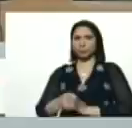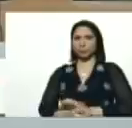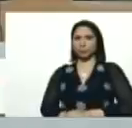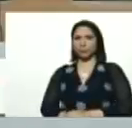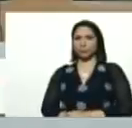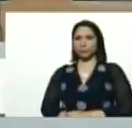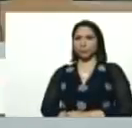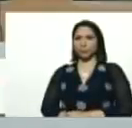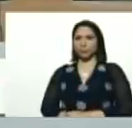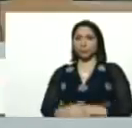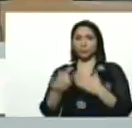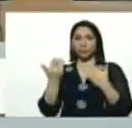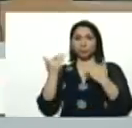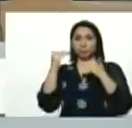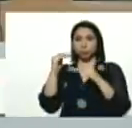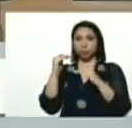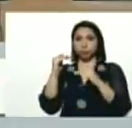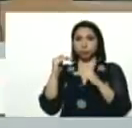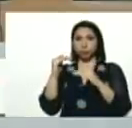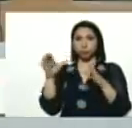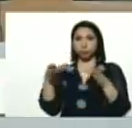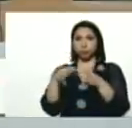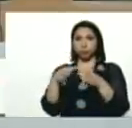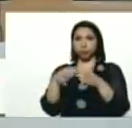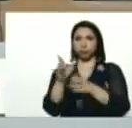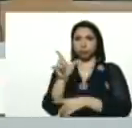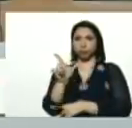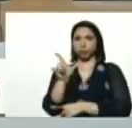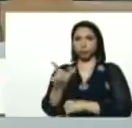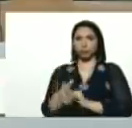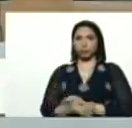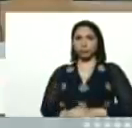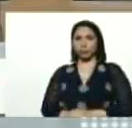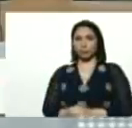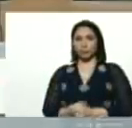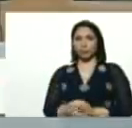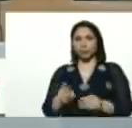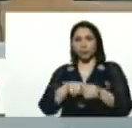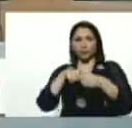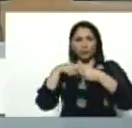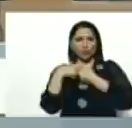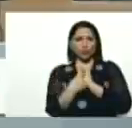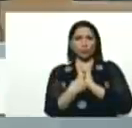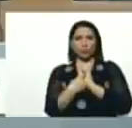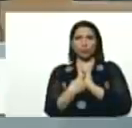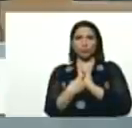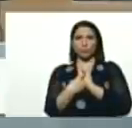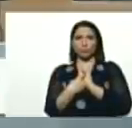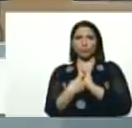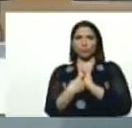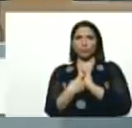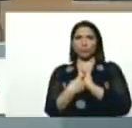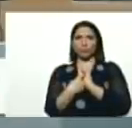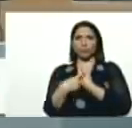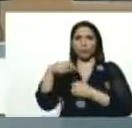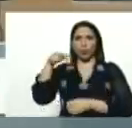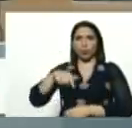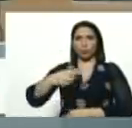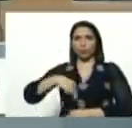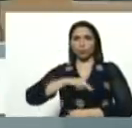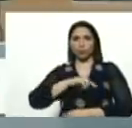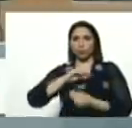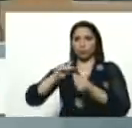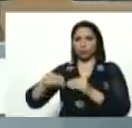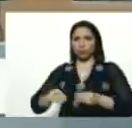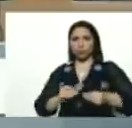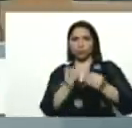en la etapa, partido socialista, unido de Venezuela, y el gran polo patriótico, hoy hemos perfeccionado, la